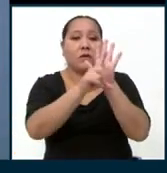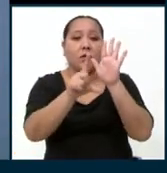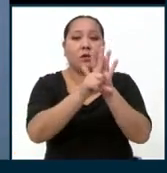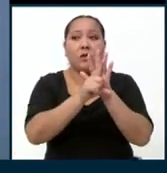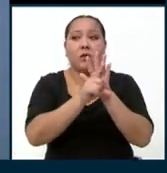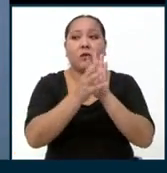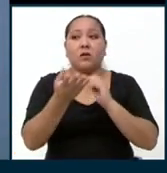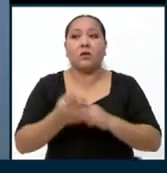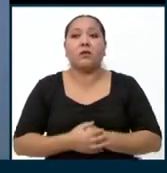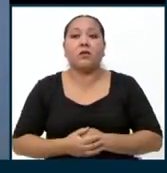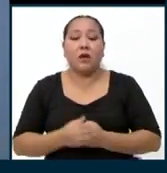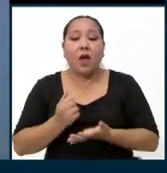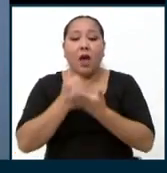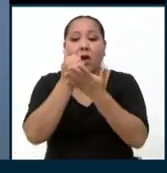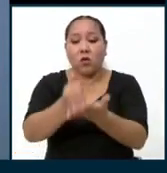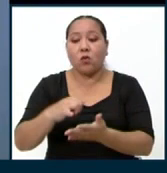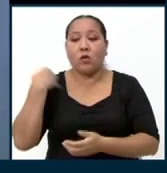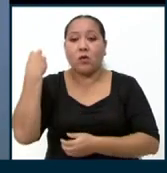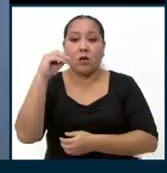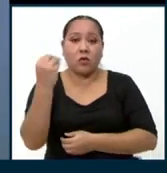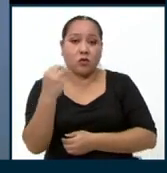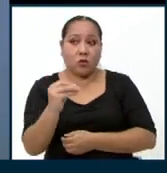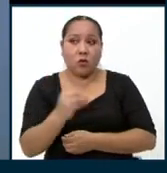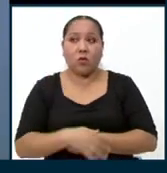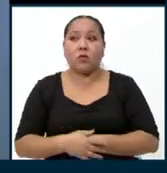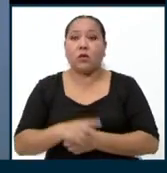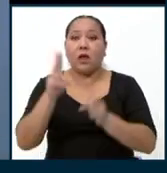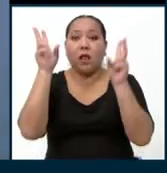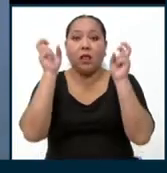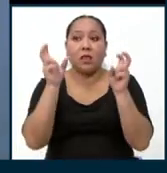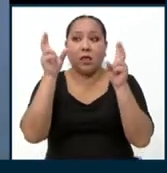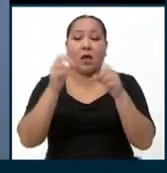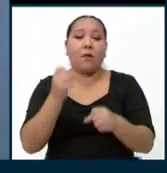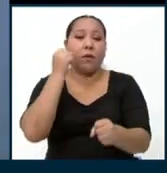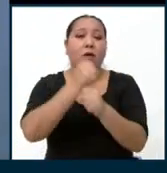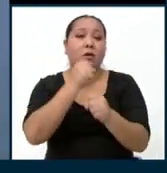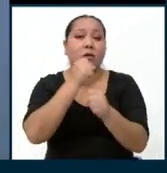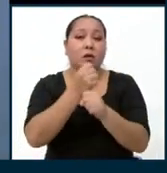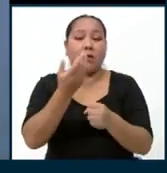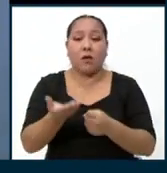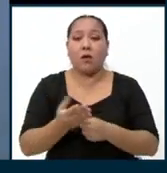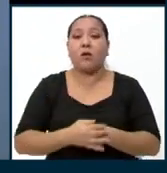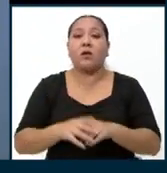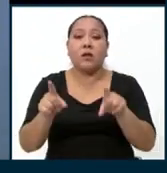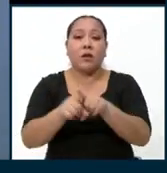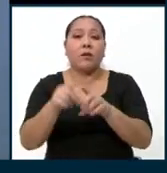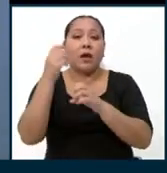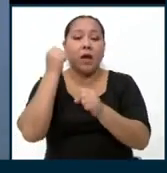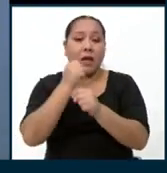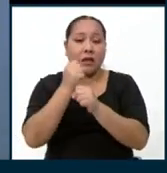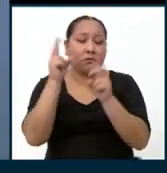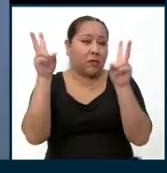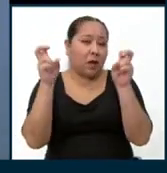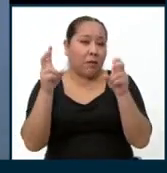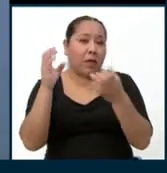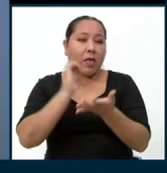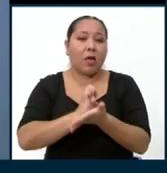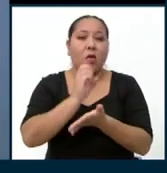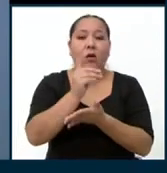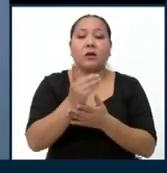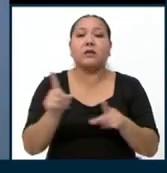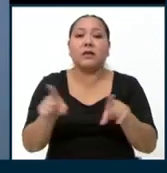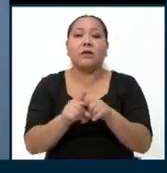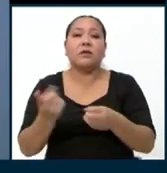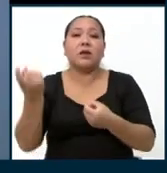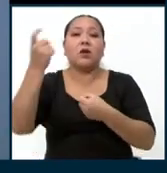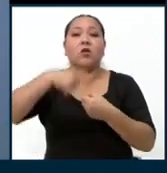benefician a los jóvenes en lo que es el tema del empleo, en lo que es el tema de la educación, ¿no? Que se incluya